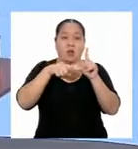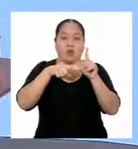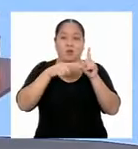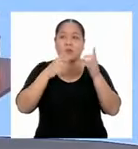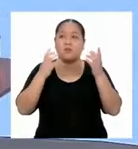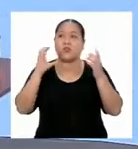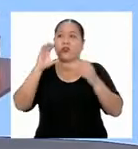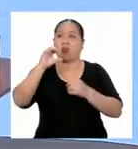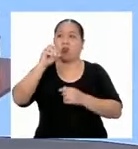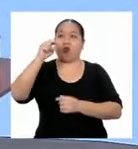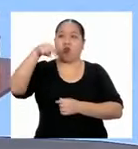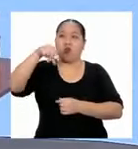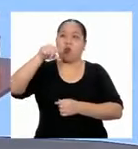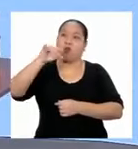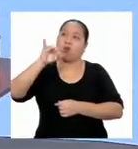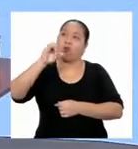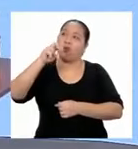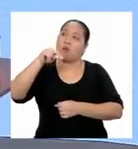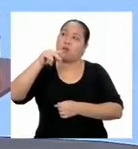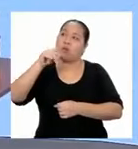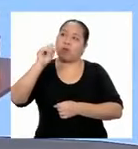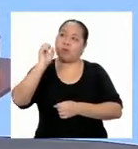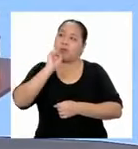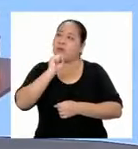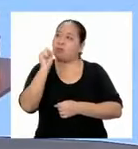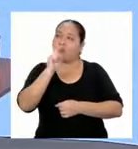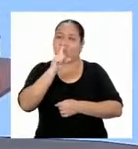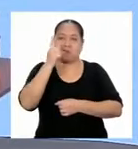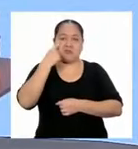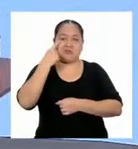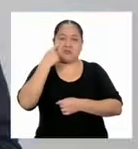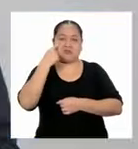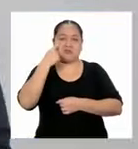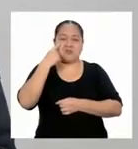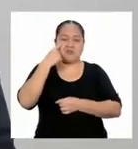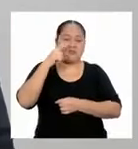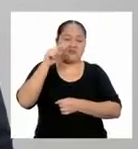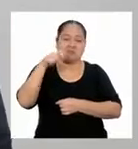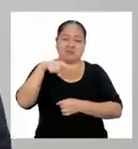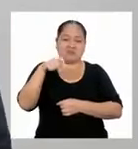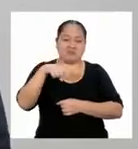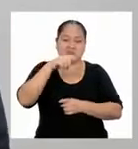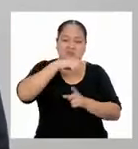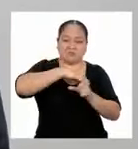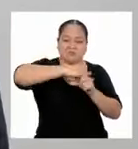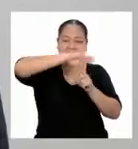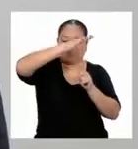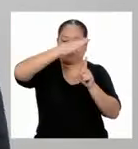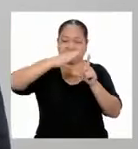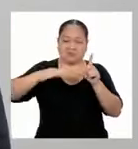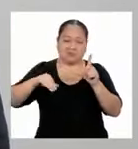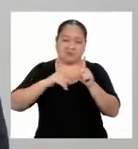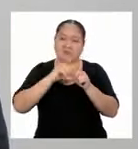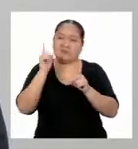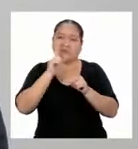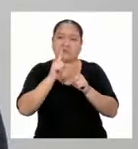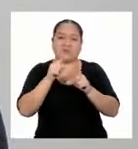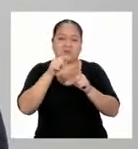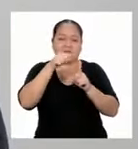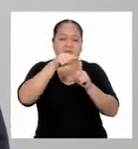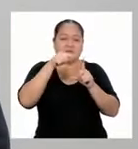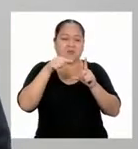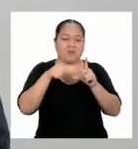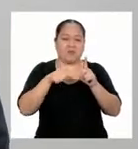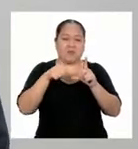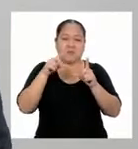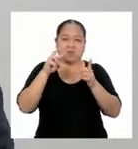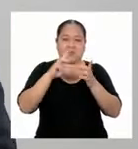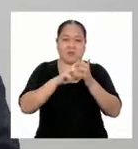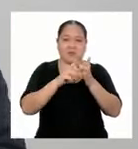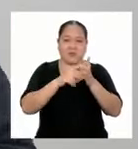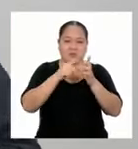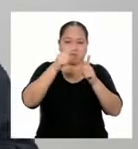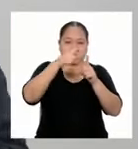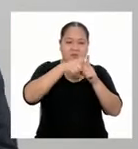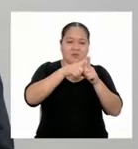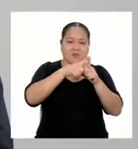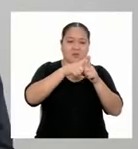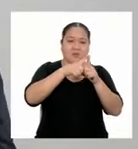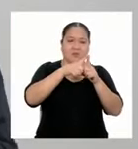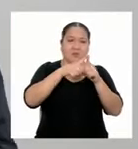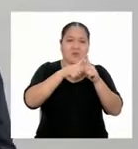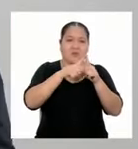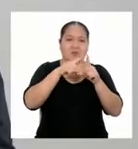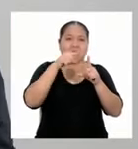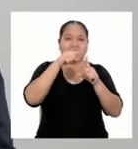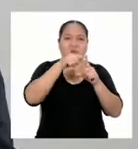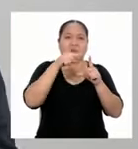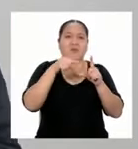Y aquí no necesitamos conocer la medida de ningún lado. No, porque al tener los mismos ángulos ya sabemos que tienen